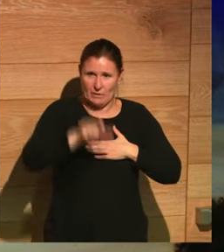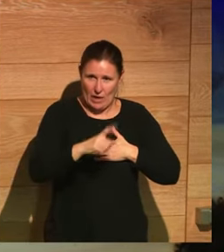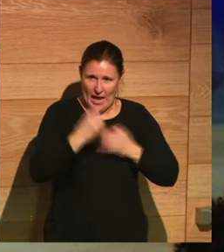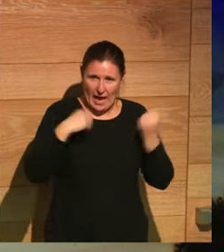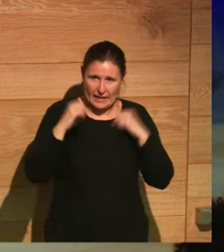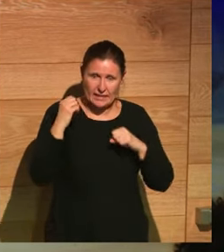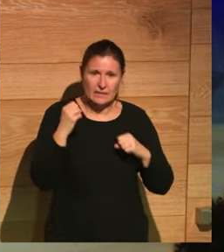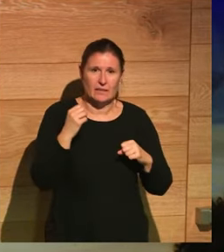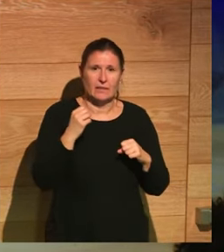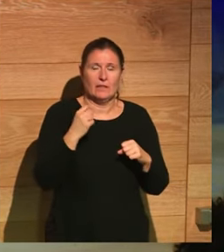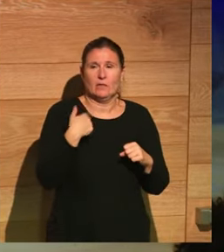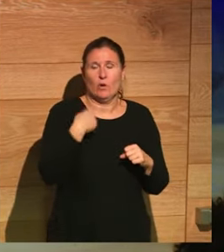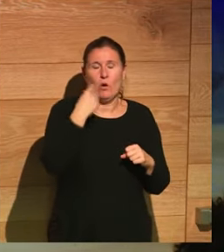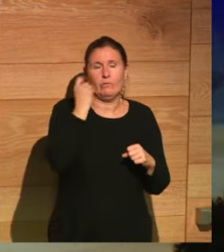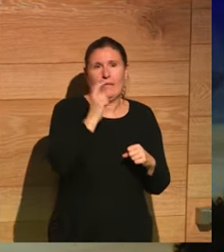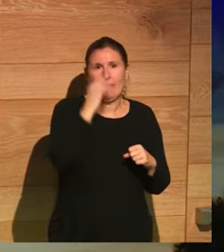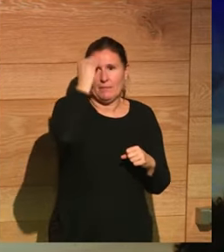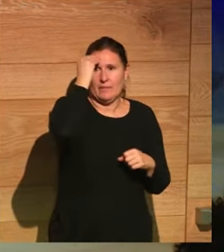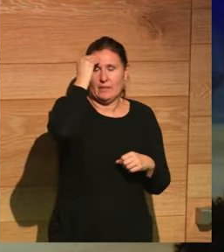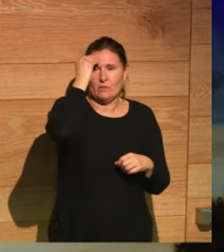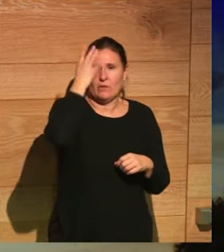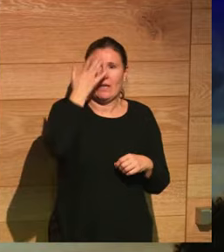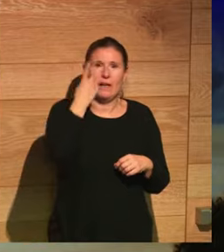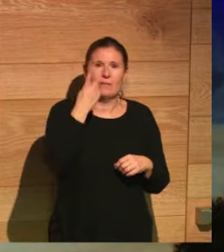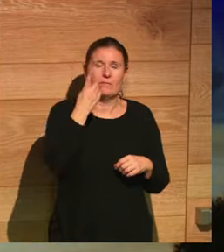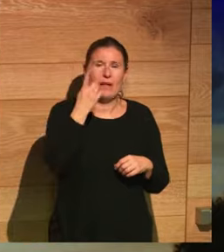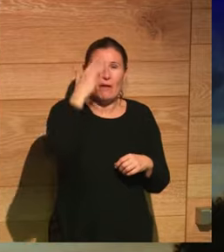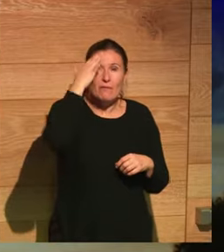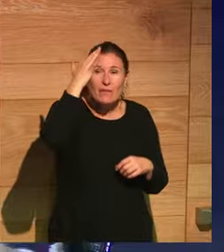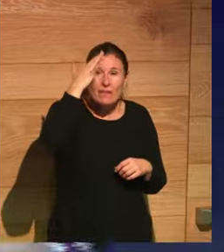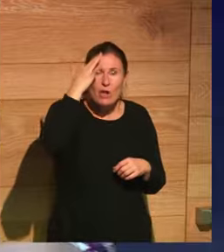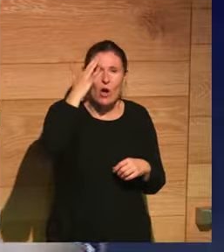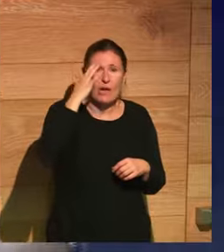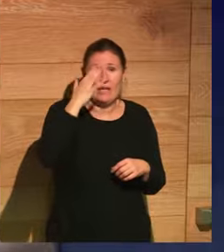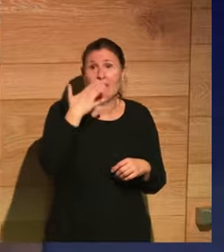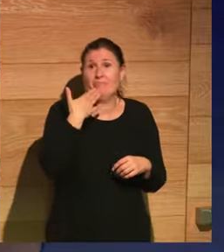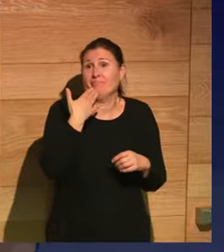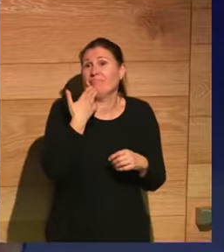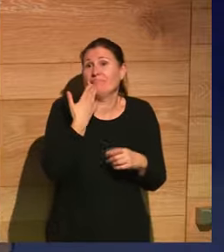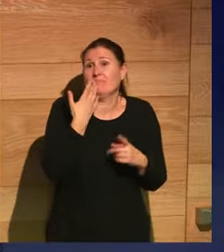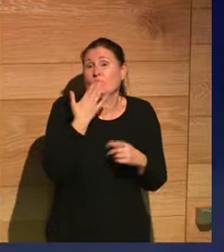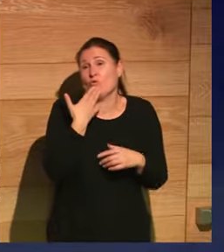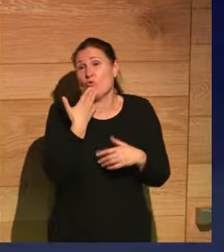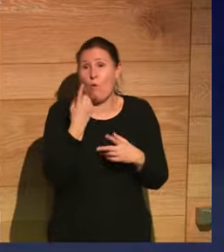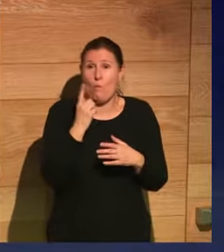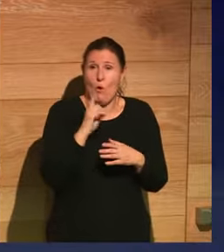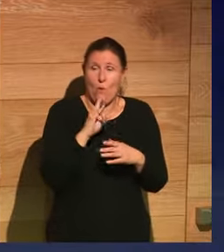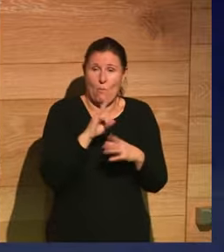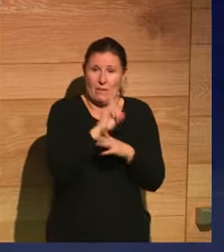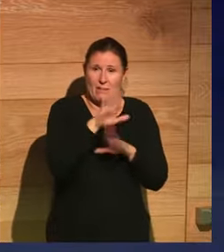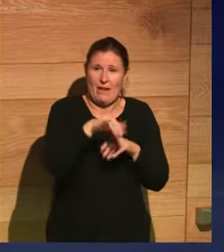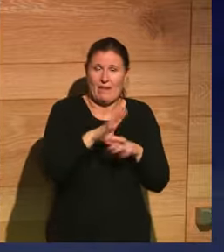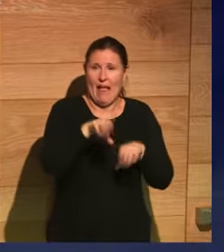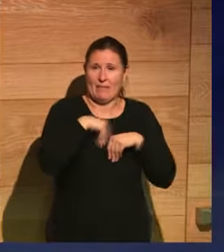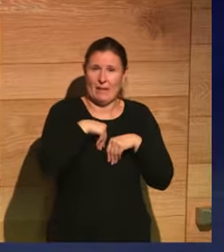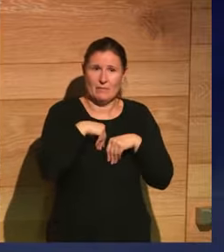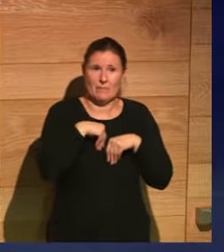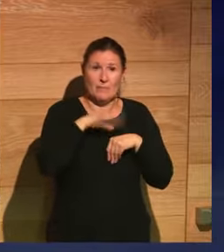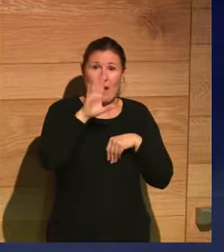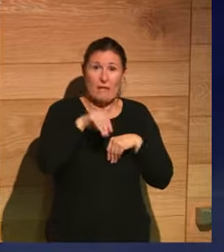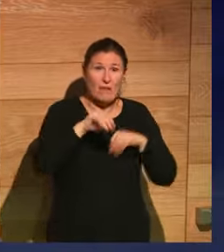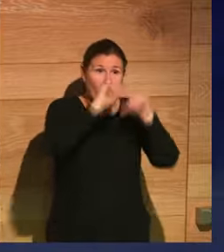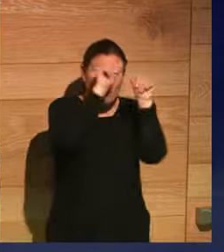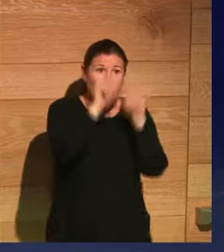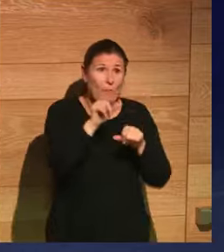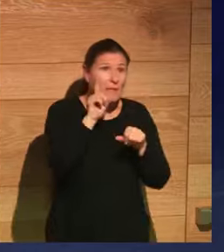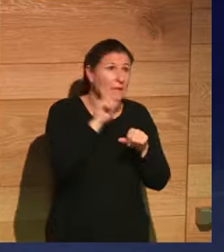que me fascina porque yo siempre pienso que la ficción es una gran mentira que todos aceptamos, pero en el fondo el mecanismo es